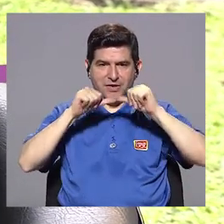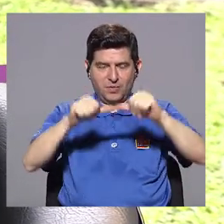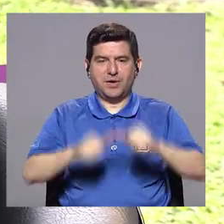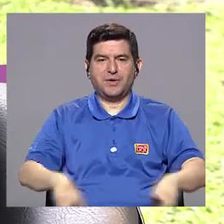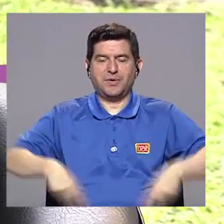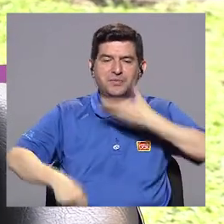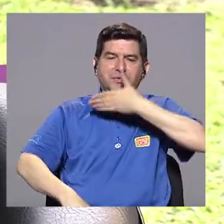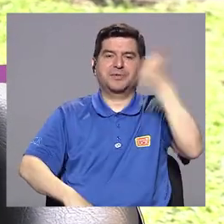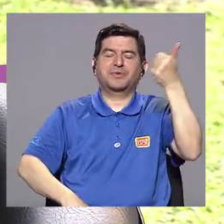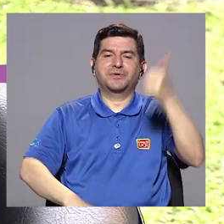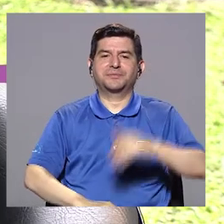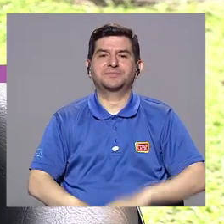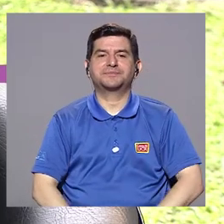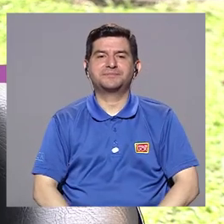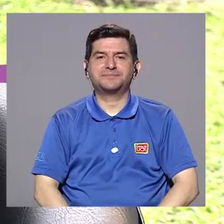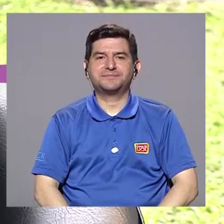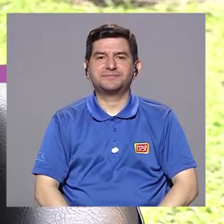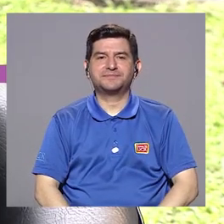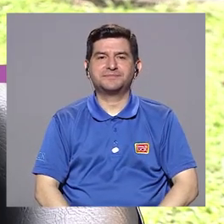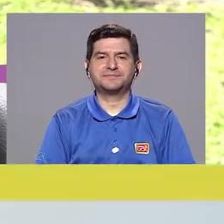regresamos con más de Vivir Mejor.